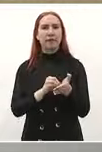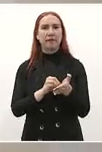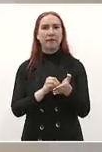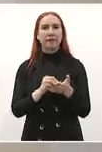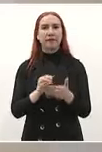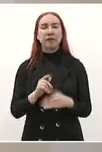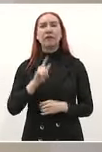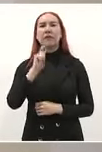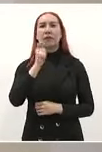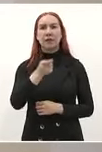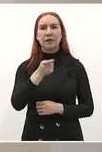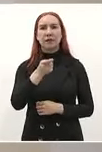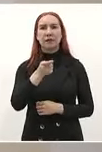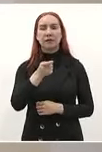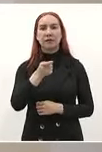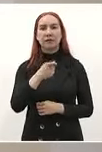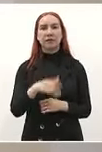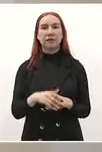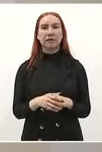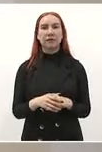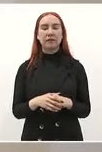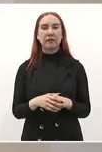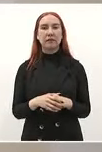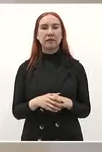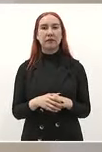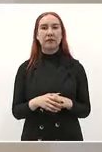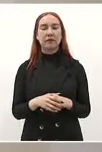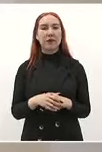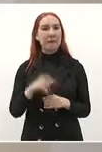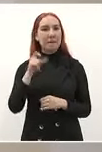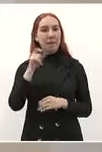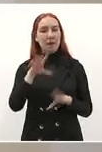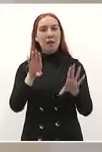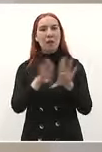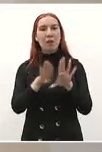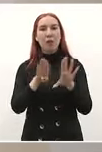que coman los que nos dan de comer